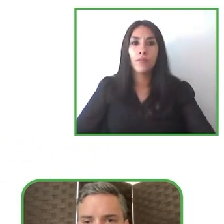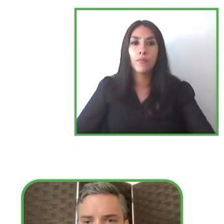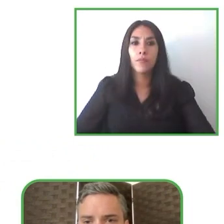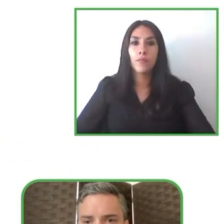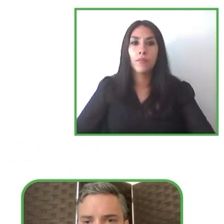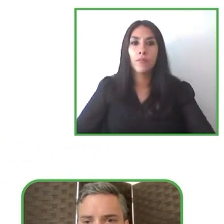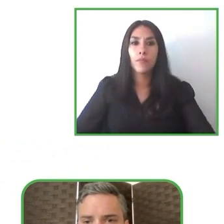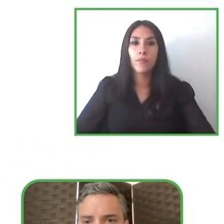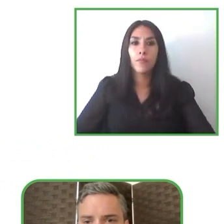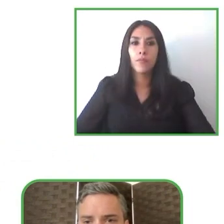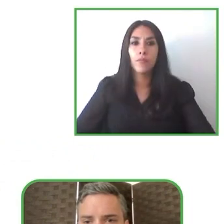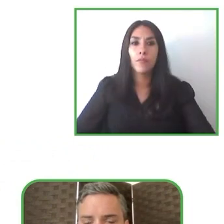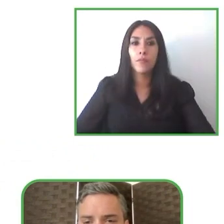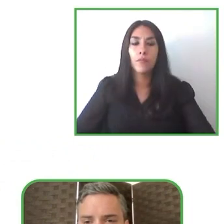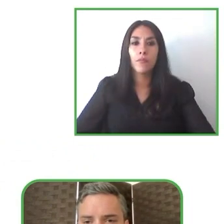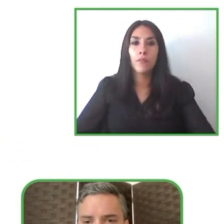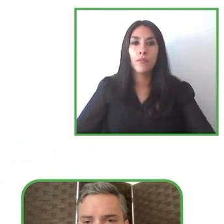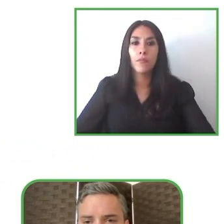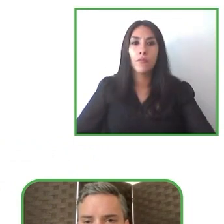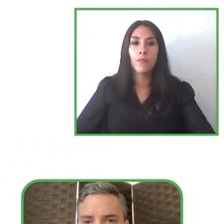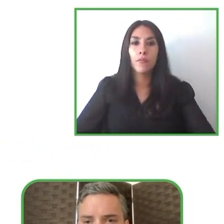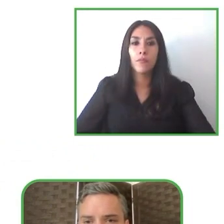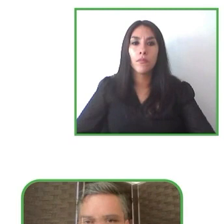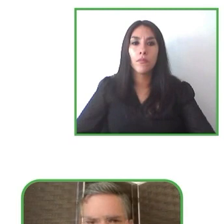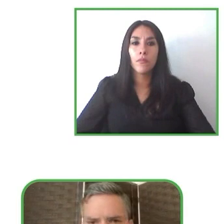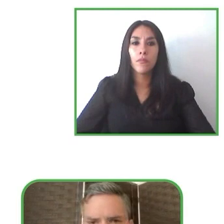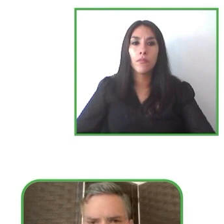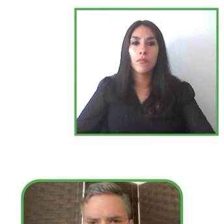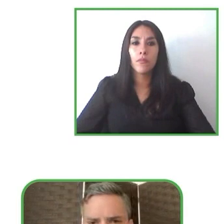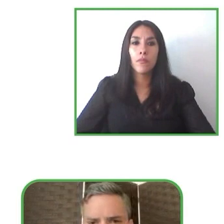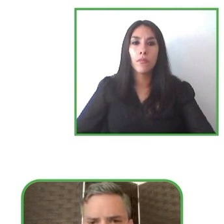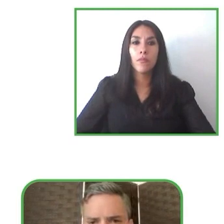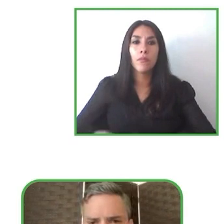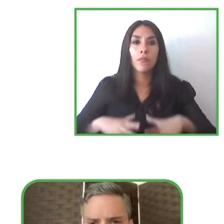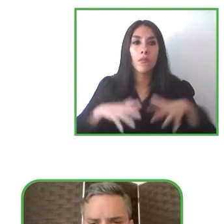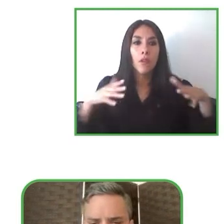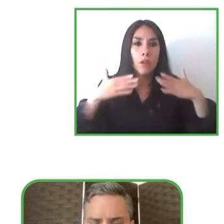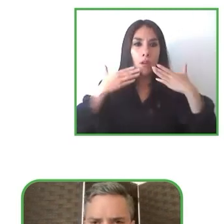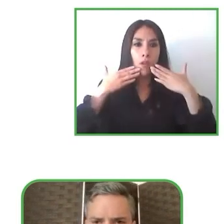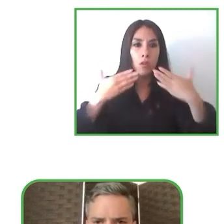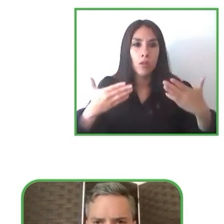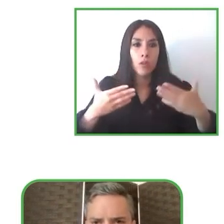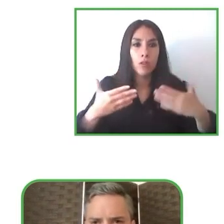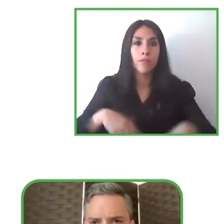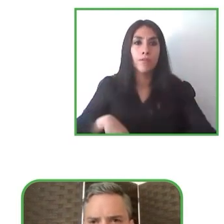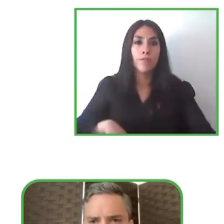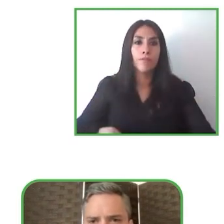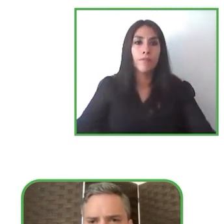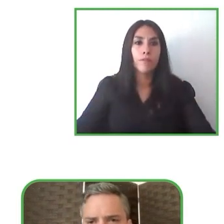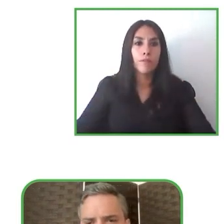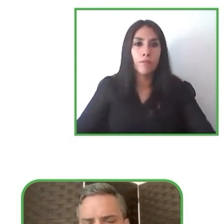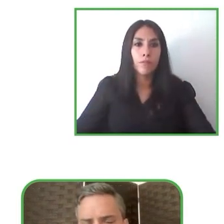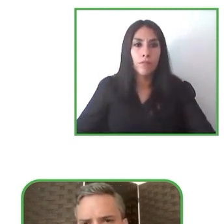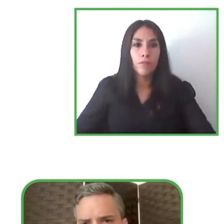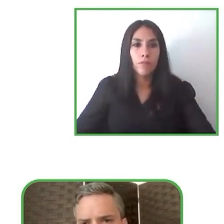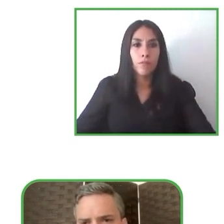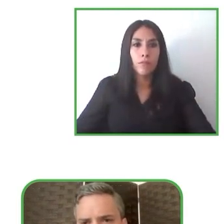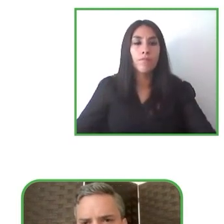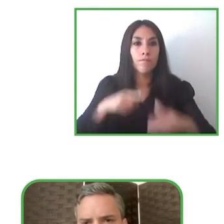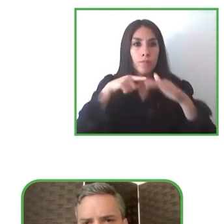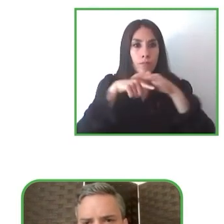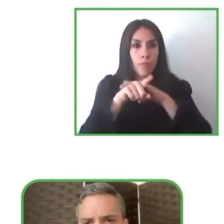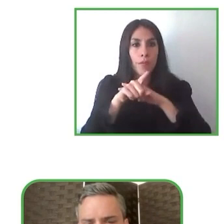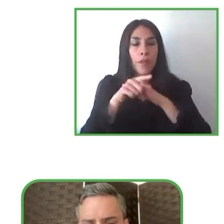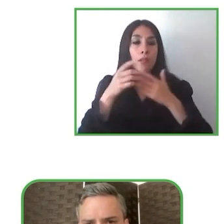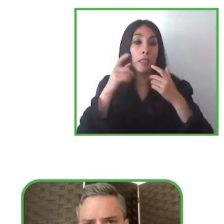muchas gracias Stefan grandes ideas sobre cultura accesible necesitan ayuda para salir adelante y conseguir que sean sostenibles